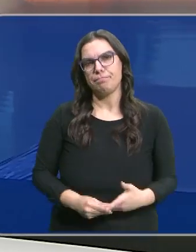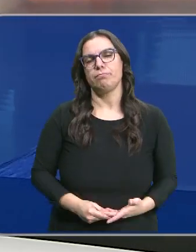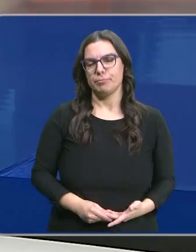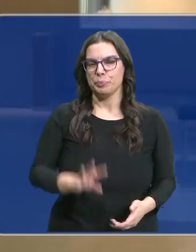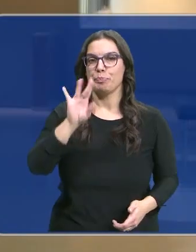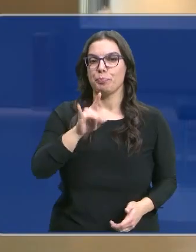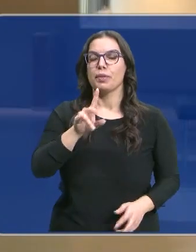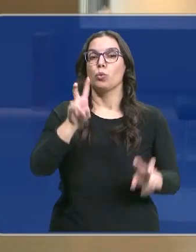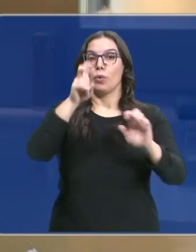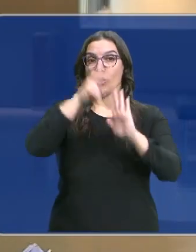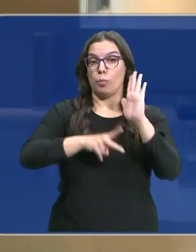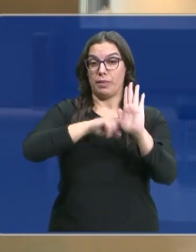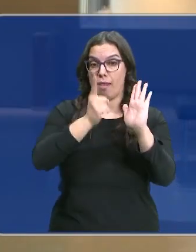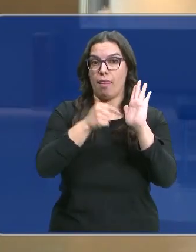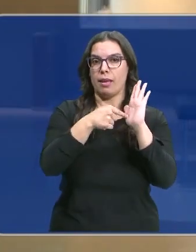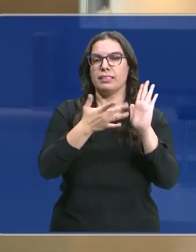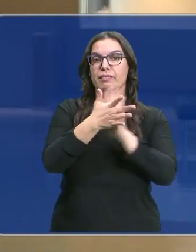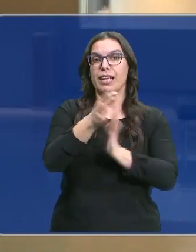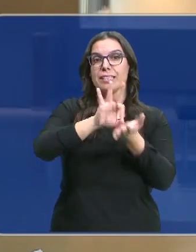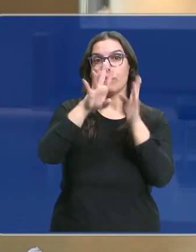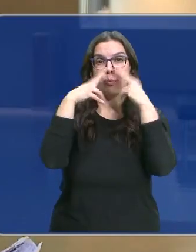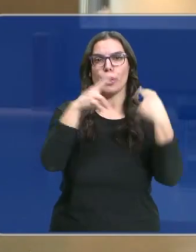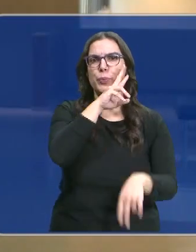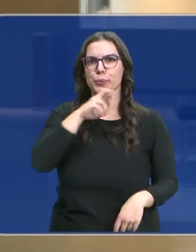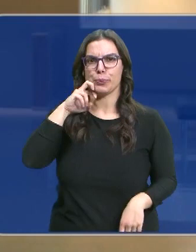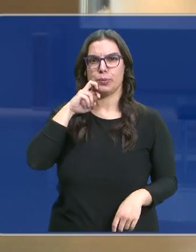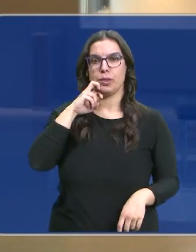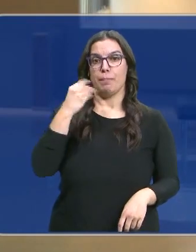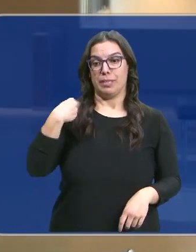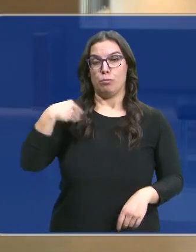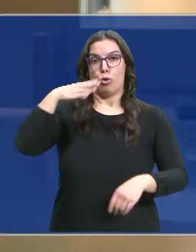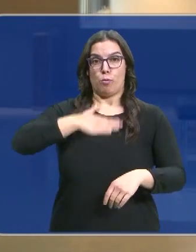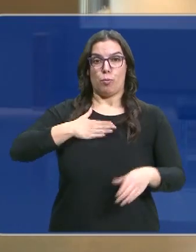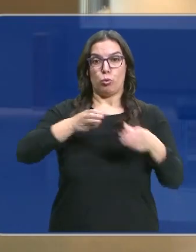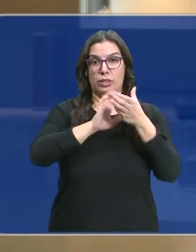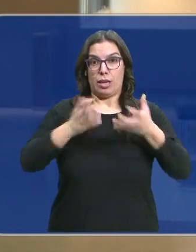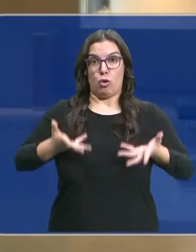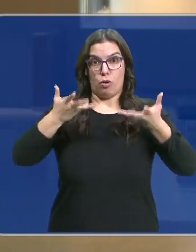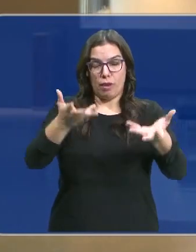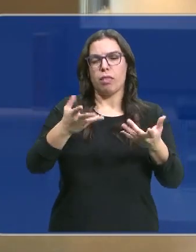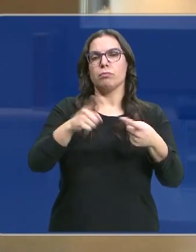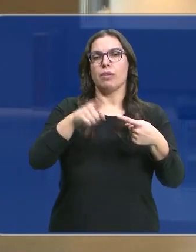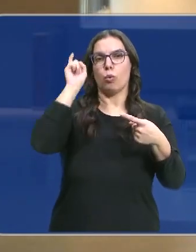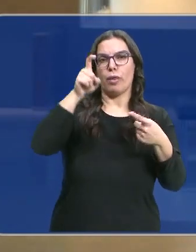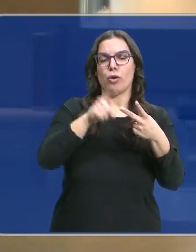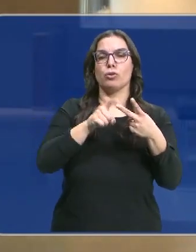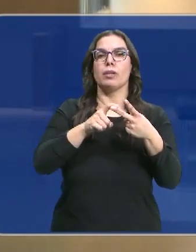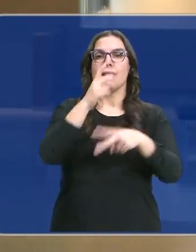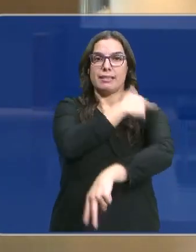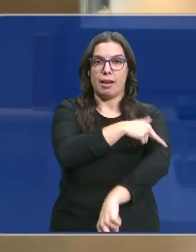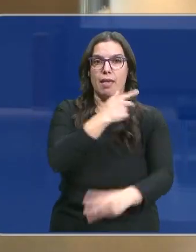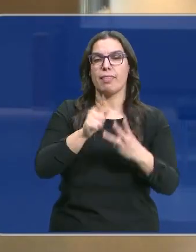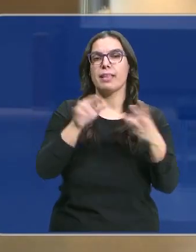Sí, con esa nueva norma se blindan los servicios públicos que ya presta la Junta, es decir, la educación, la sanidad y los